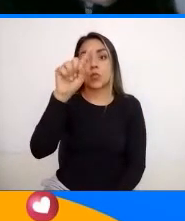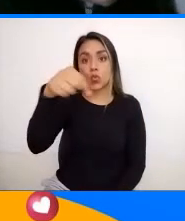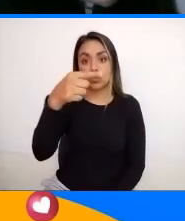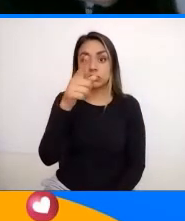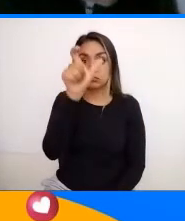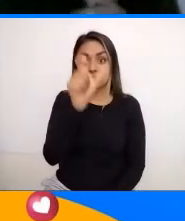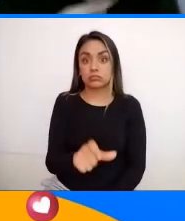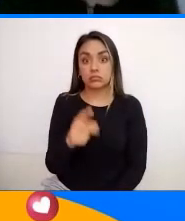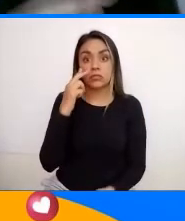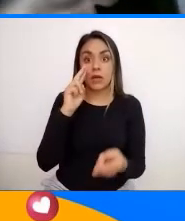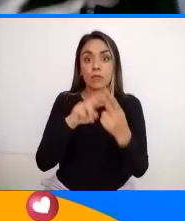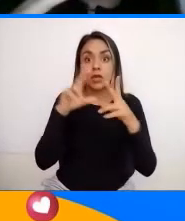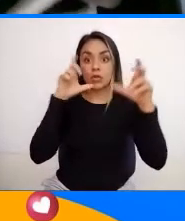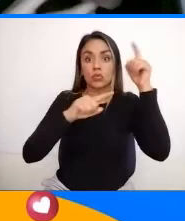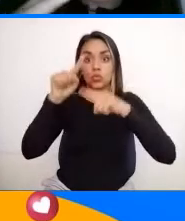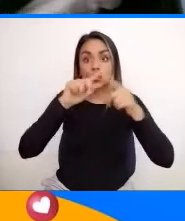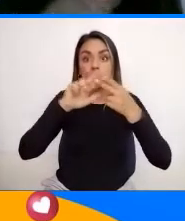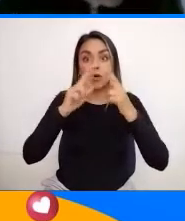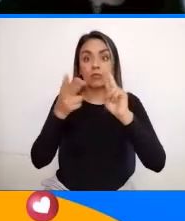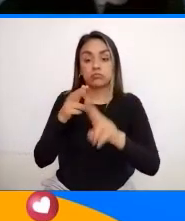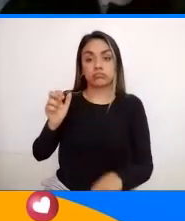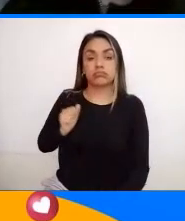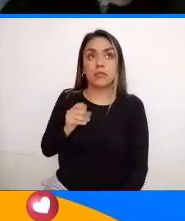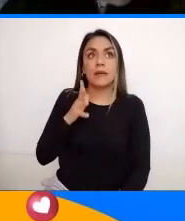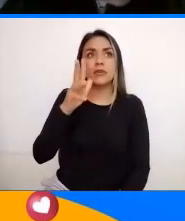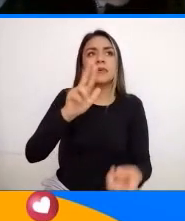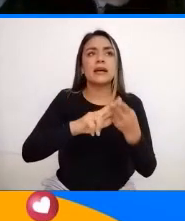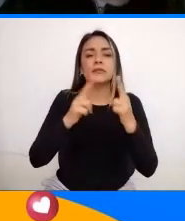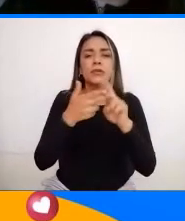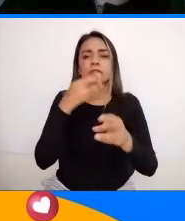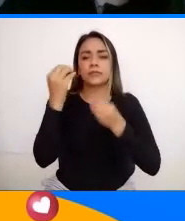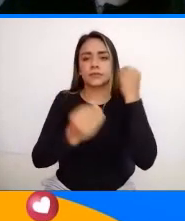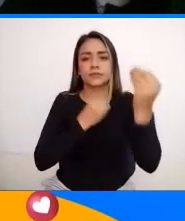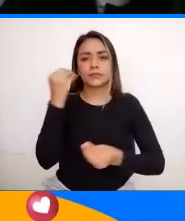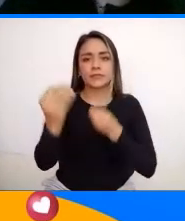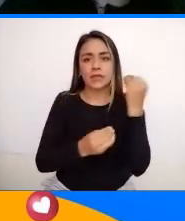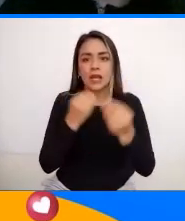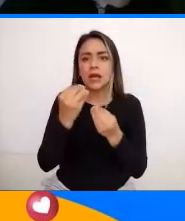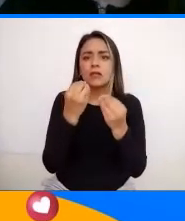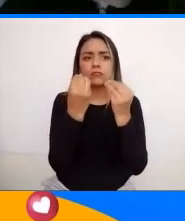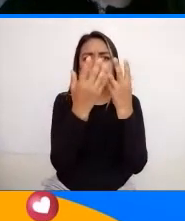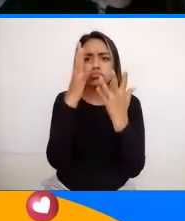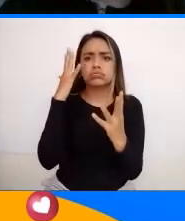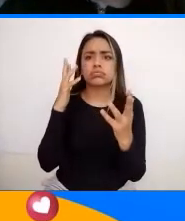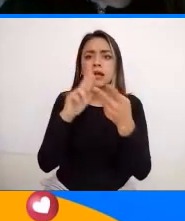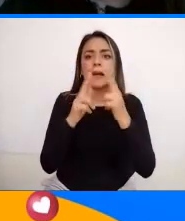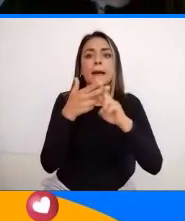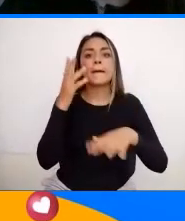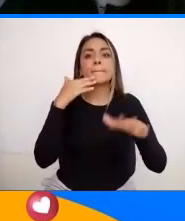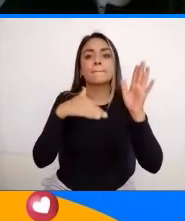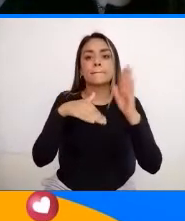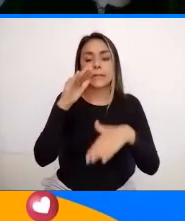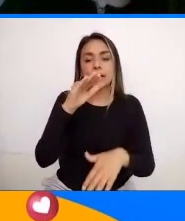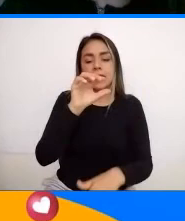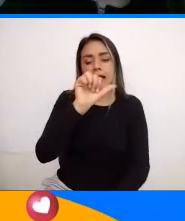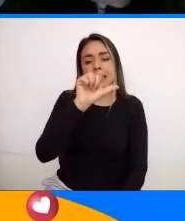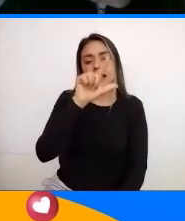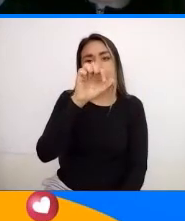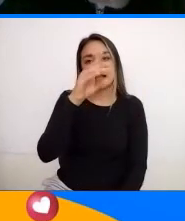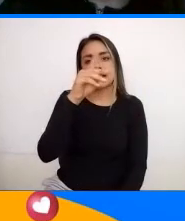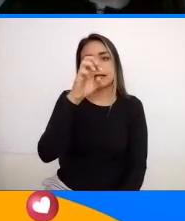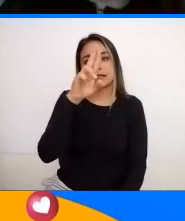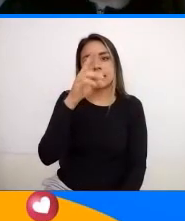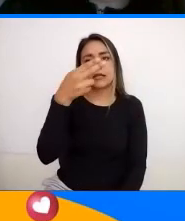que ver Con el turismo Porque él hizo Unas descripciones Allí Bien importantes Botánicas Pero más que todo Alexander von Humlock Y sobre todo De